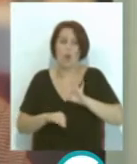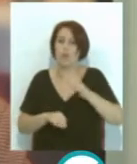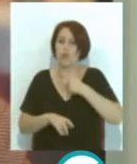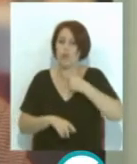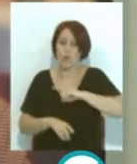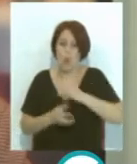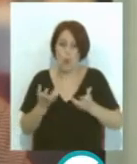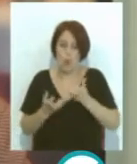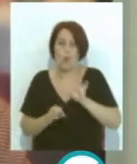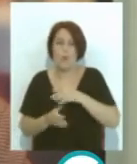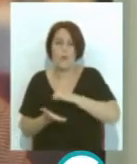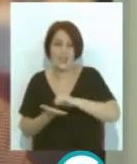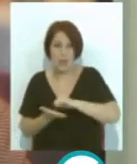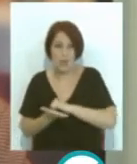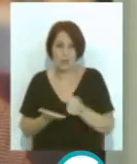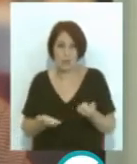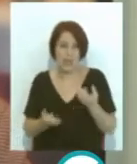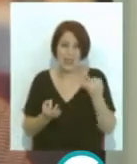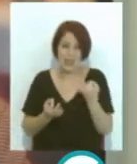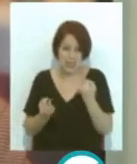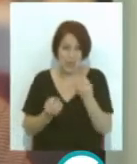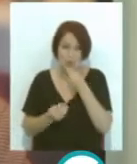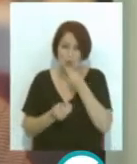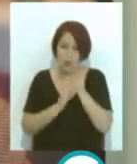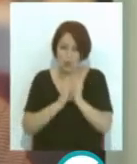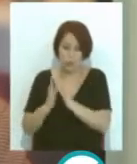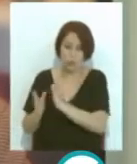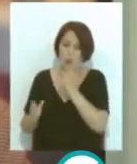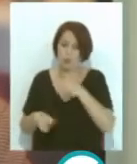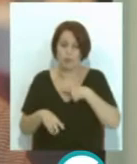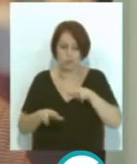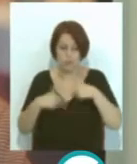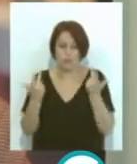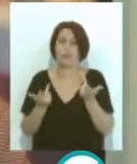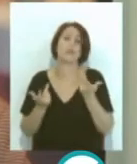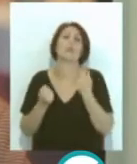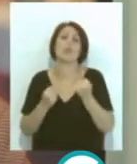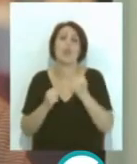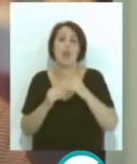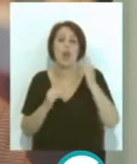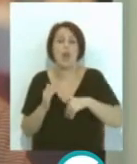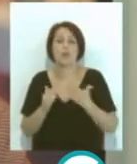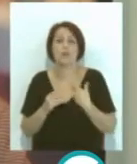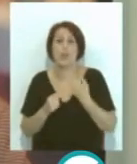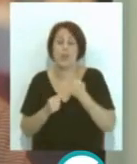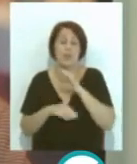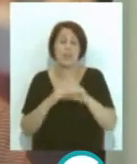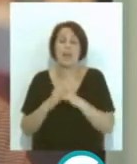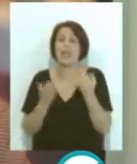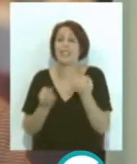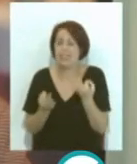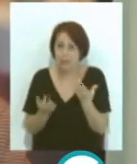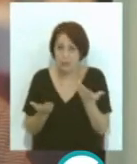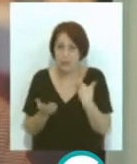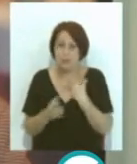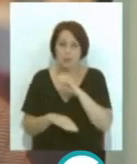cocinando o a la vez que estamos planchando. Tenemos que ordenar nuestro consumo porque eso nos permitirá bajar la potencia. La potencia máxima es el